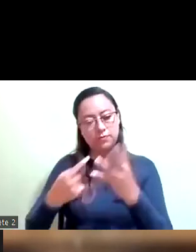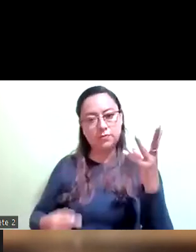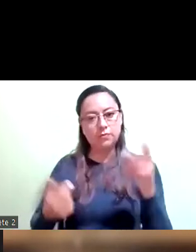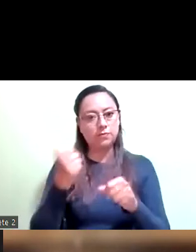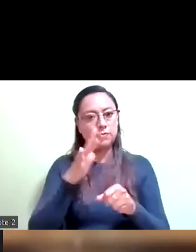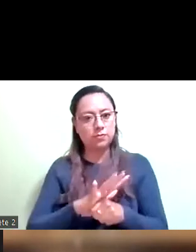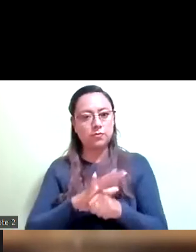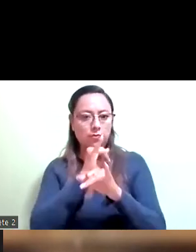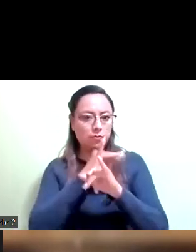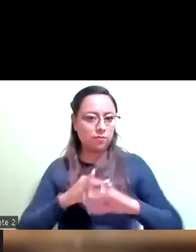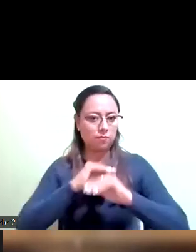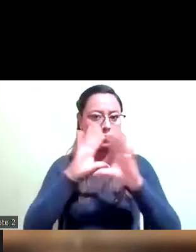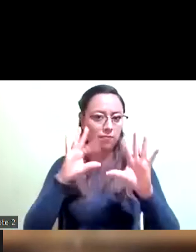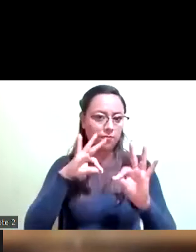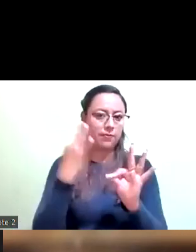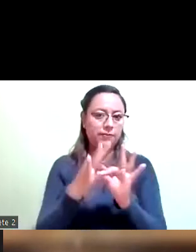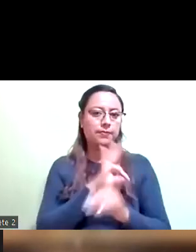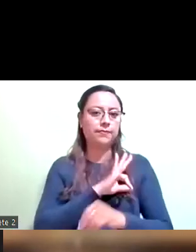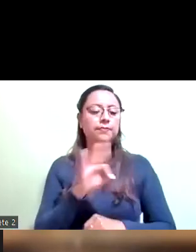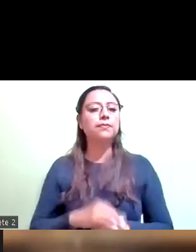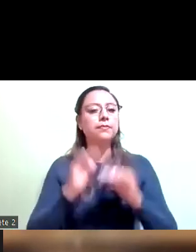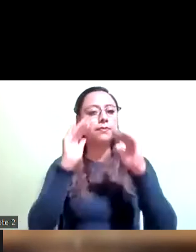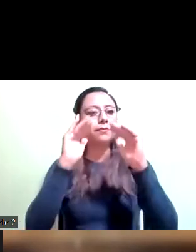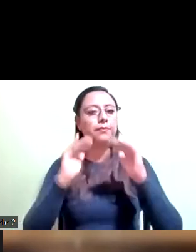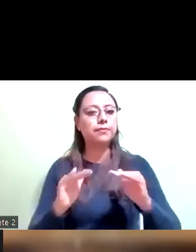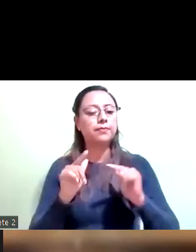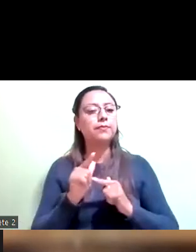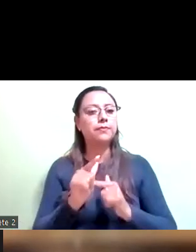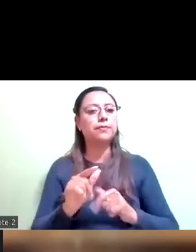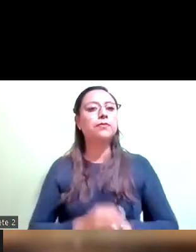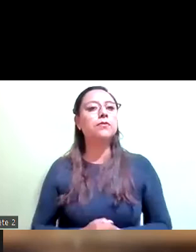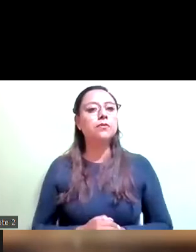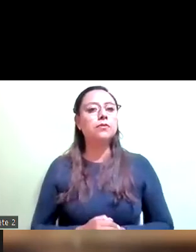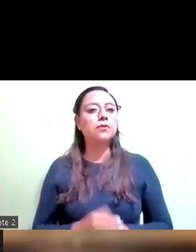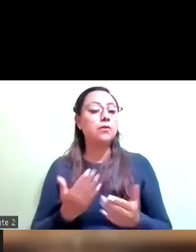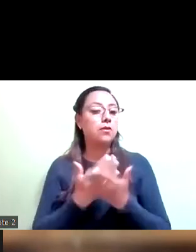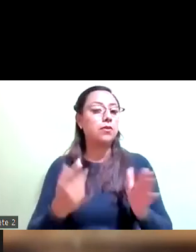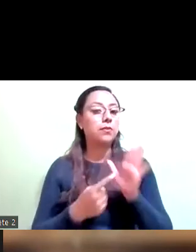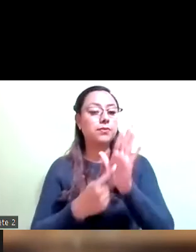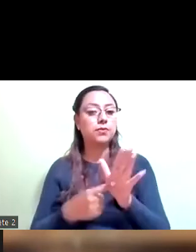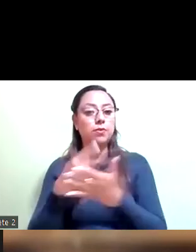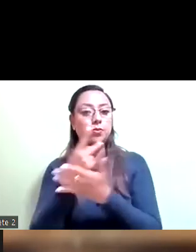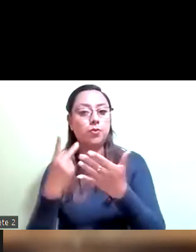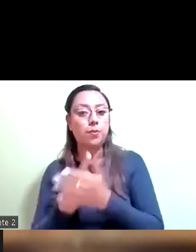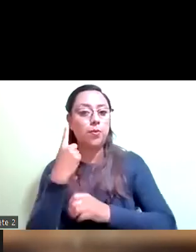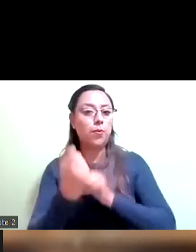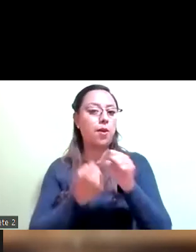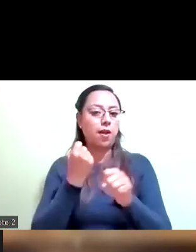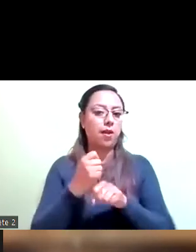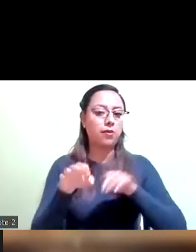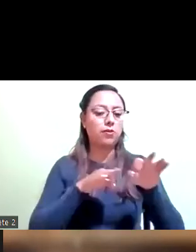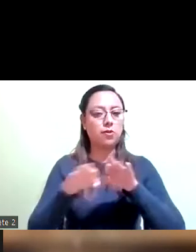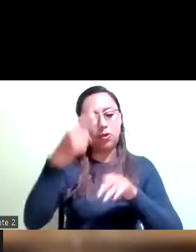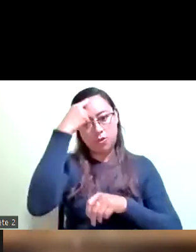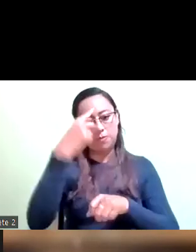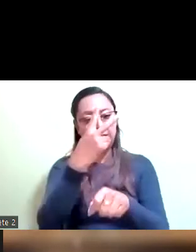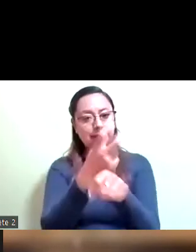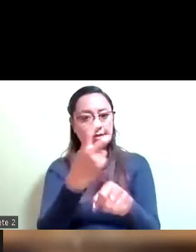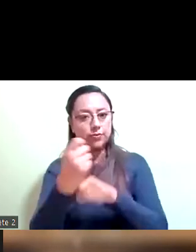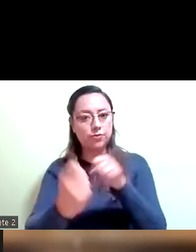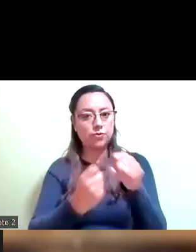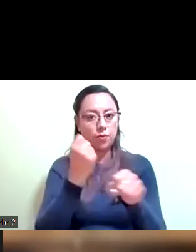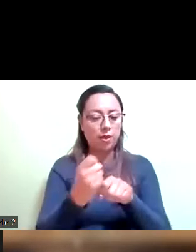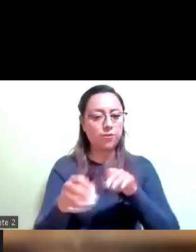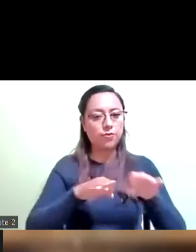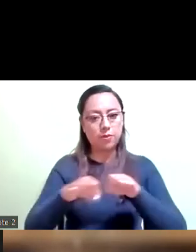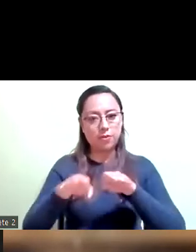transparencia de esta comisión. A continuación, seguiremos con el orden del día dando lugar a la presentación del programa Anual de Trabajo para el segundo año legislativo de la Comisión de Vivienda